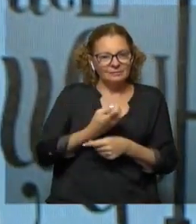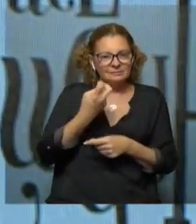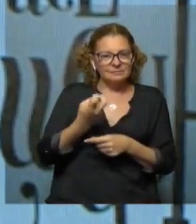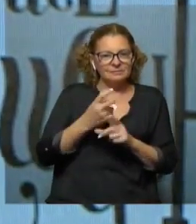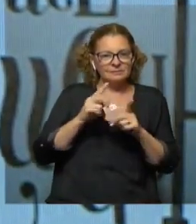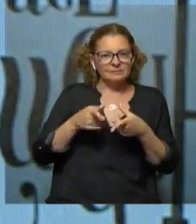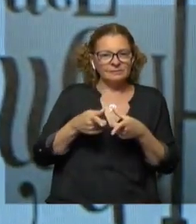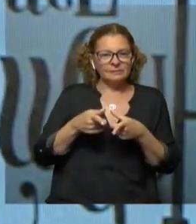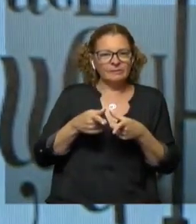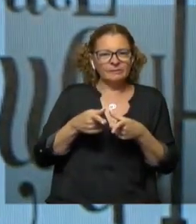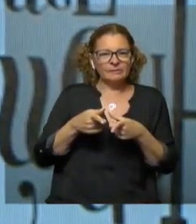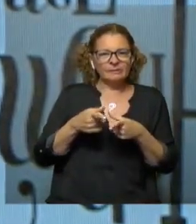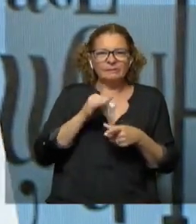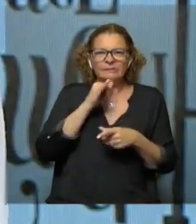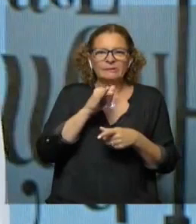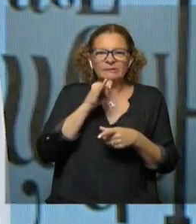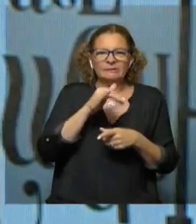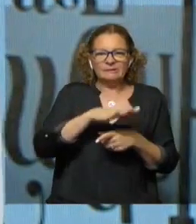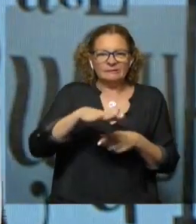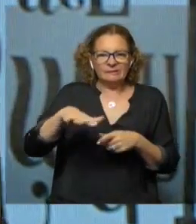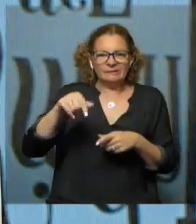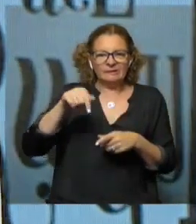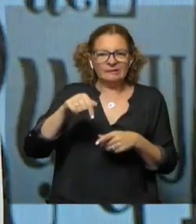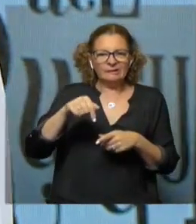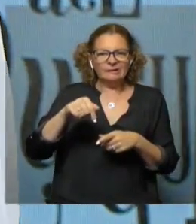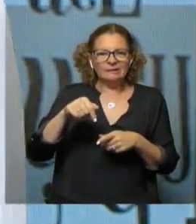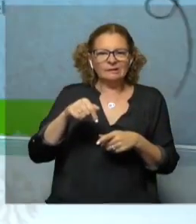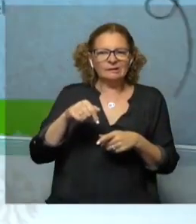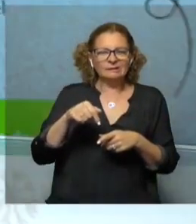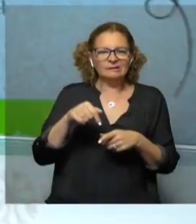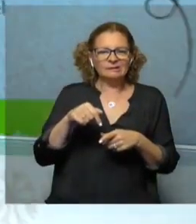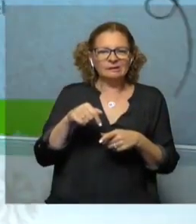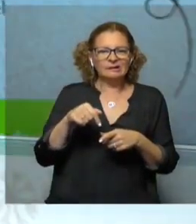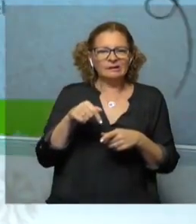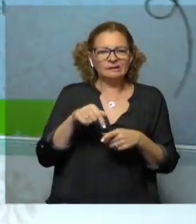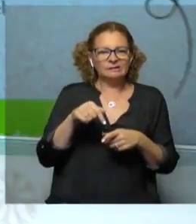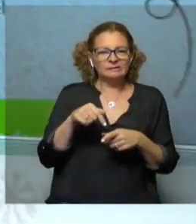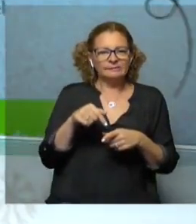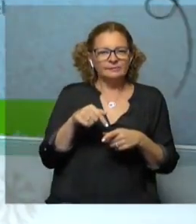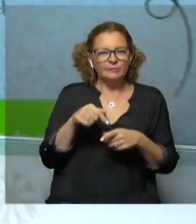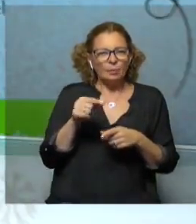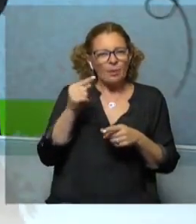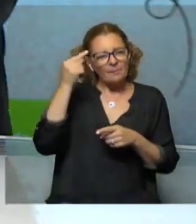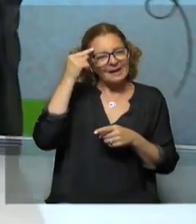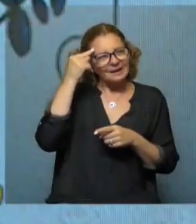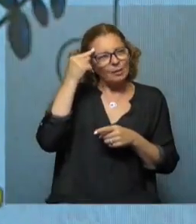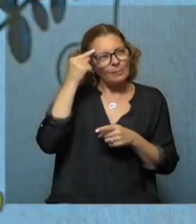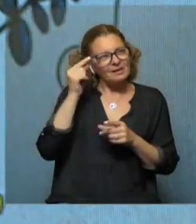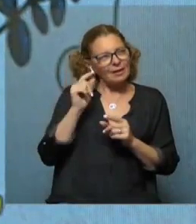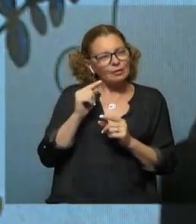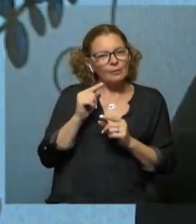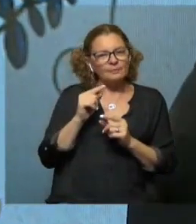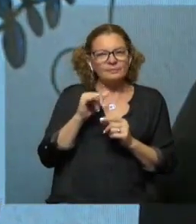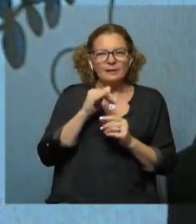contárselo a los niños de hoy. Claro. Yo tenía como una pequeña reflexión, porque hablabas recién